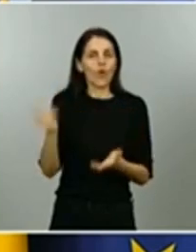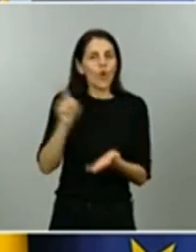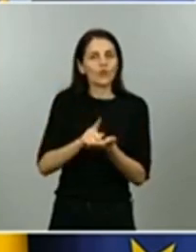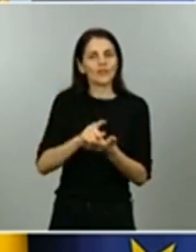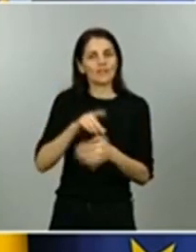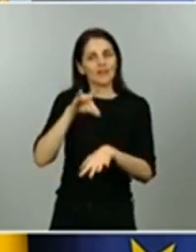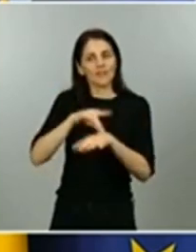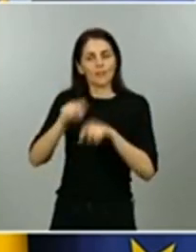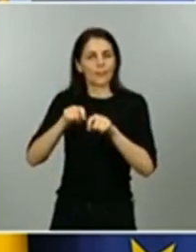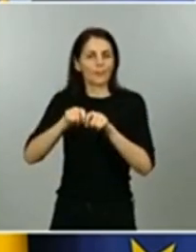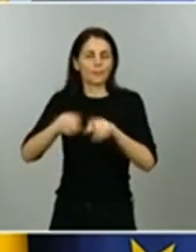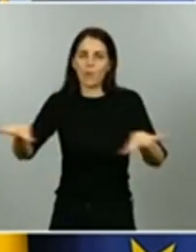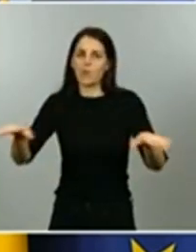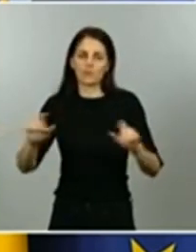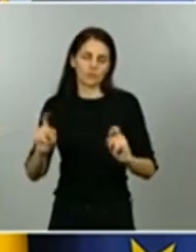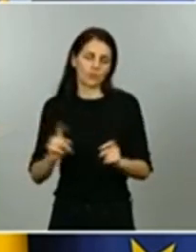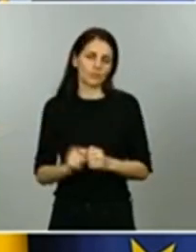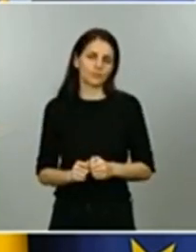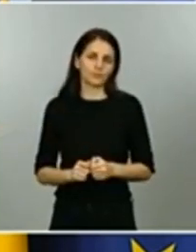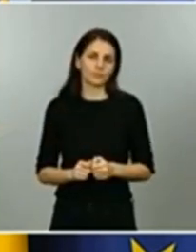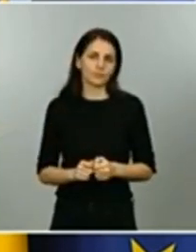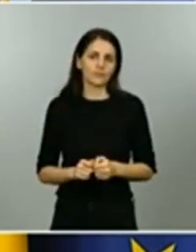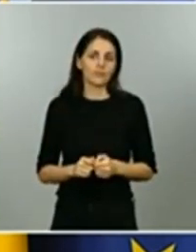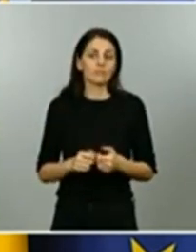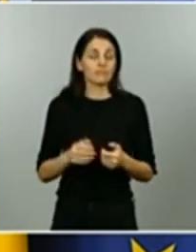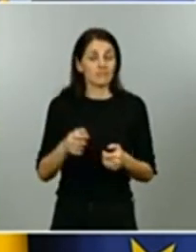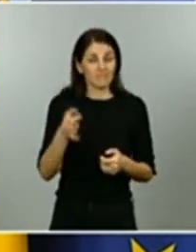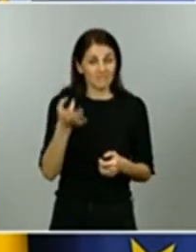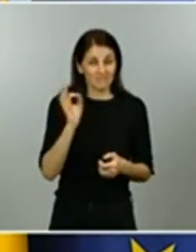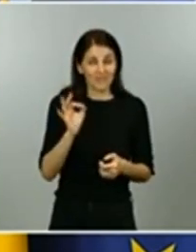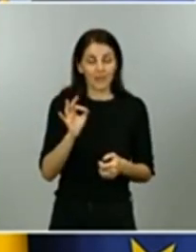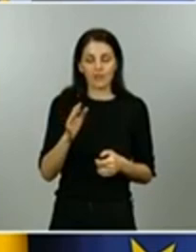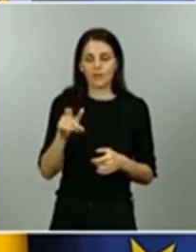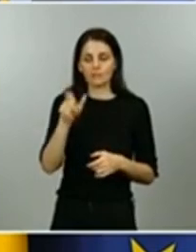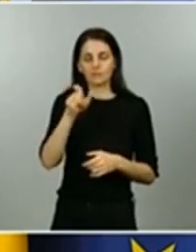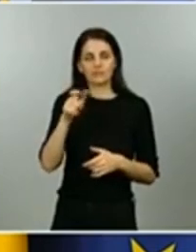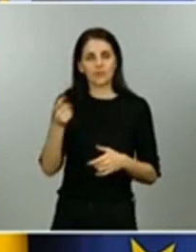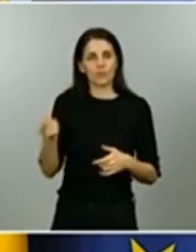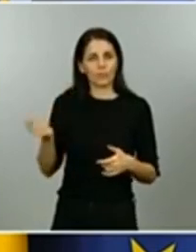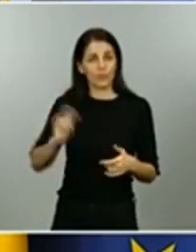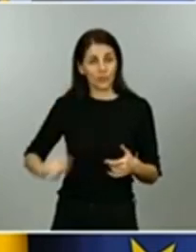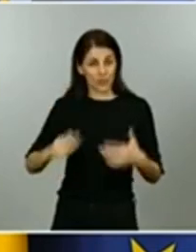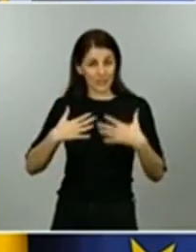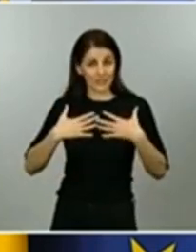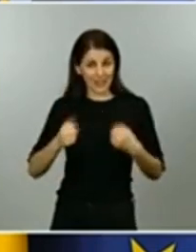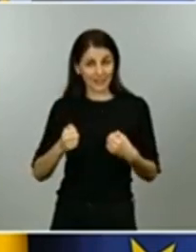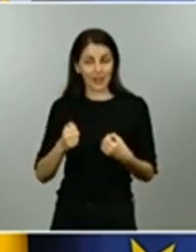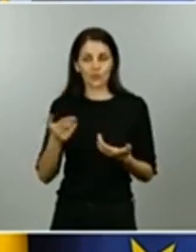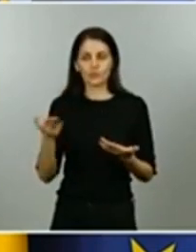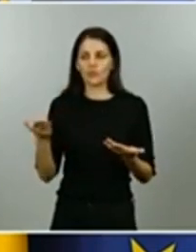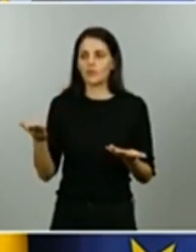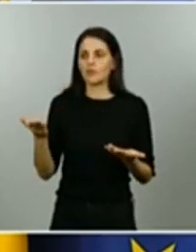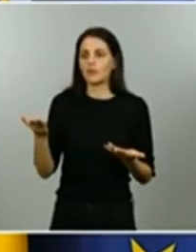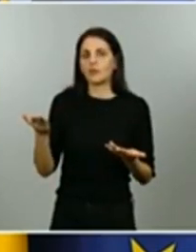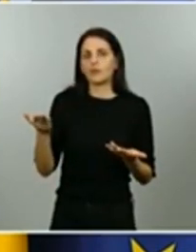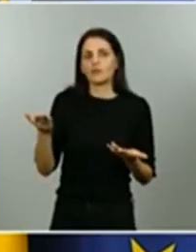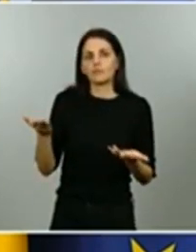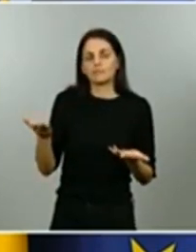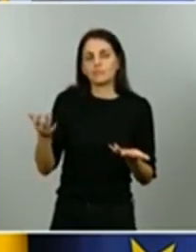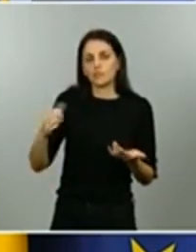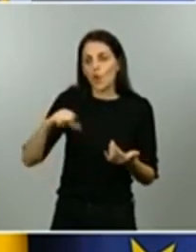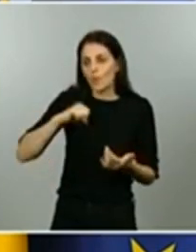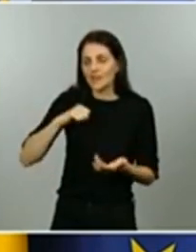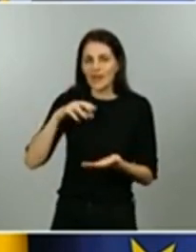que puedan recibir al margen del tiempo de descanso que se les pueda dar por parte de sus administraciones sus hospitales sus centros de salud